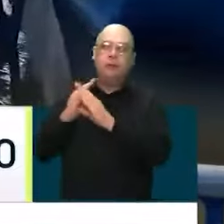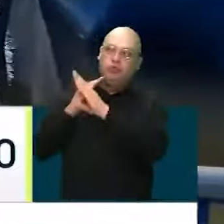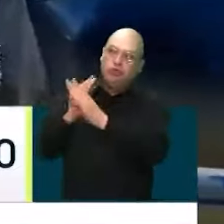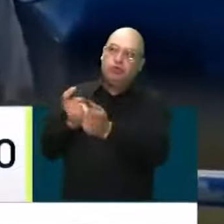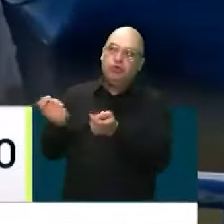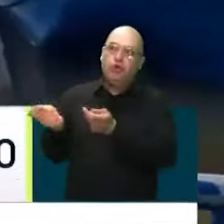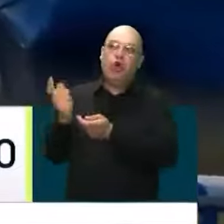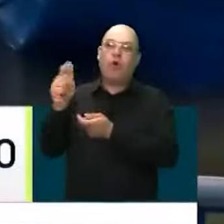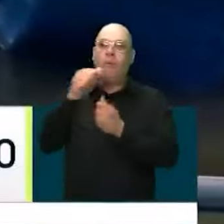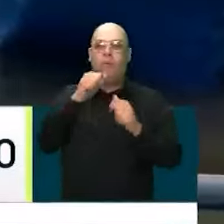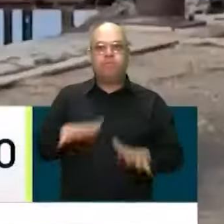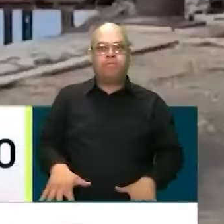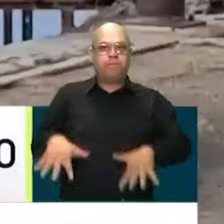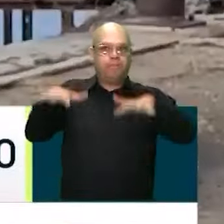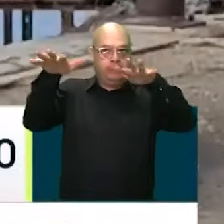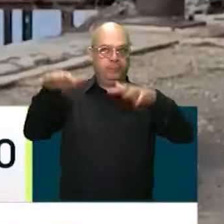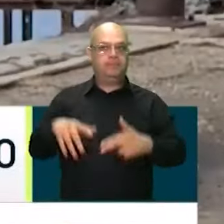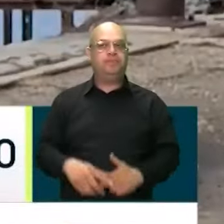del nivel del agua.